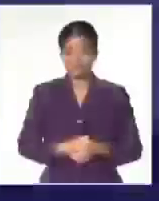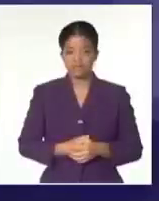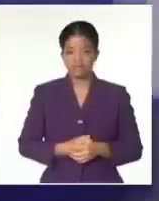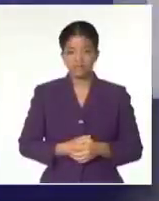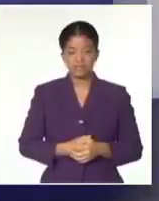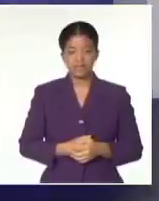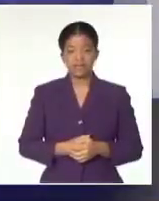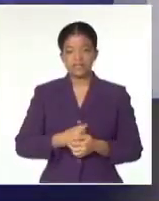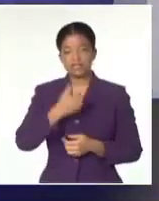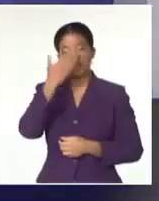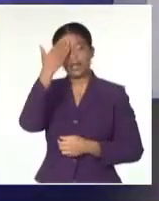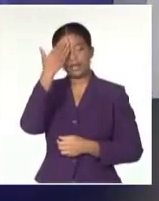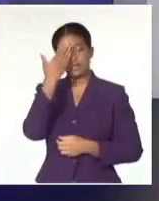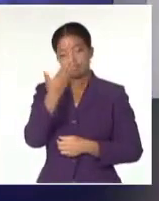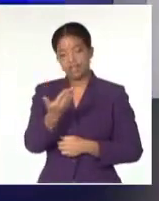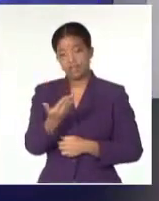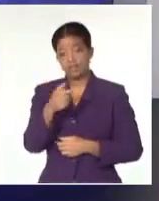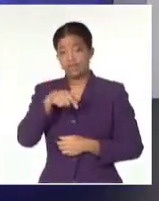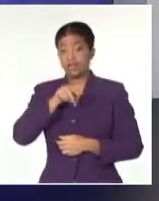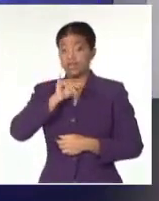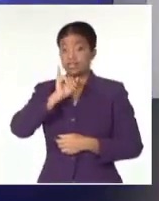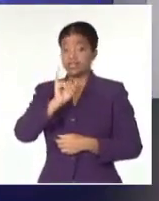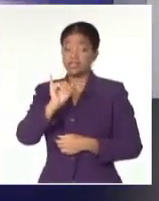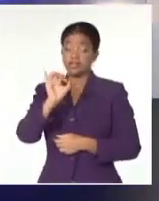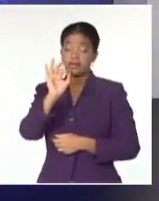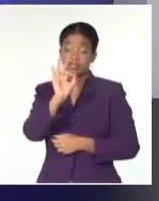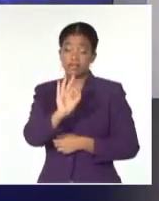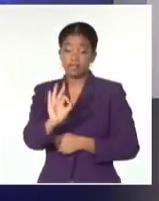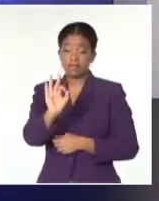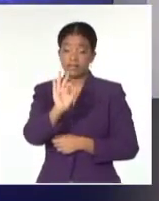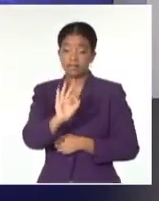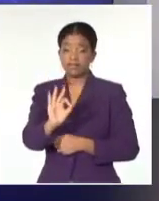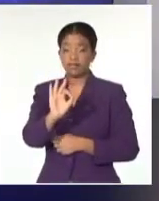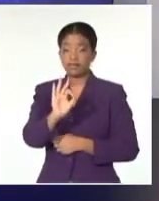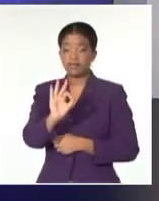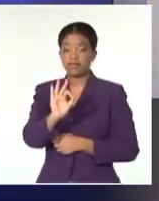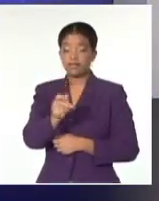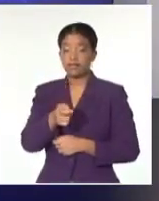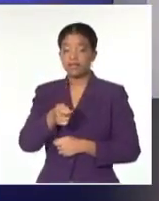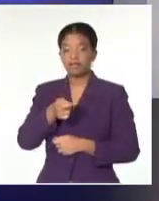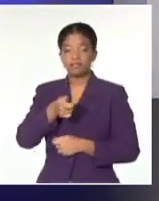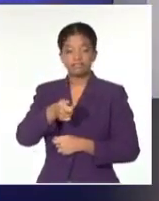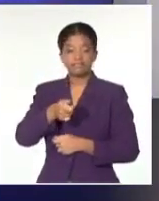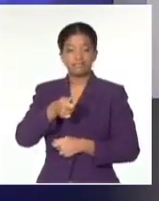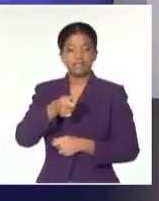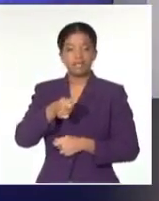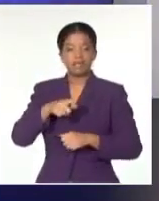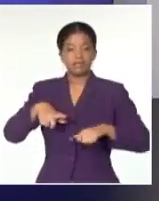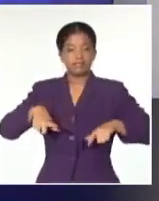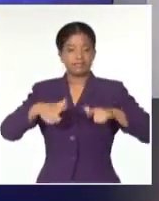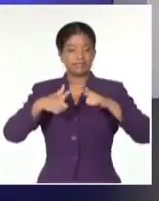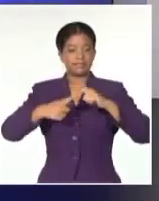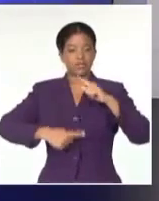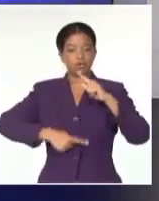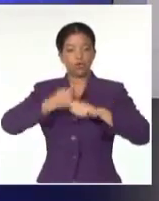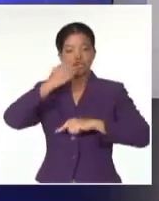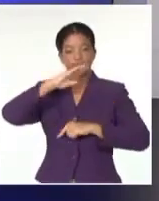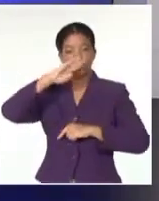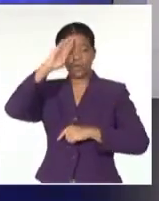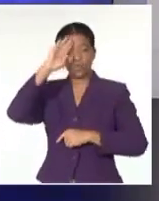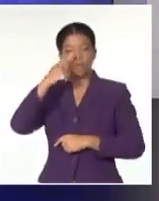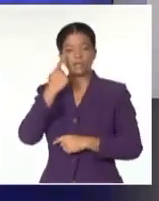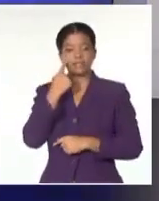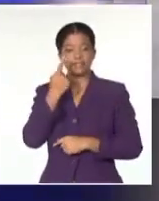El de octubre vamos a conmemorar una vez más el Día de las Víctimas del Terrorismo de Estado. Acciones contra Cuba que acumulan la muy